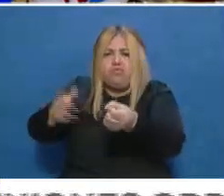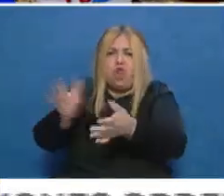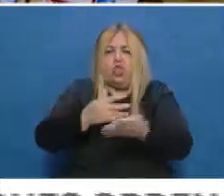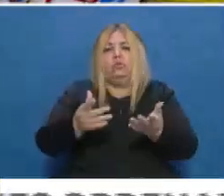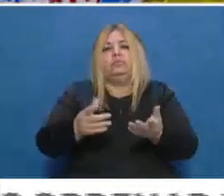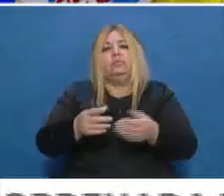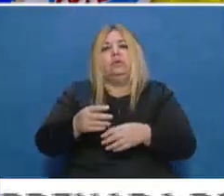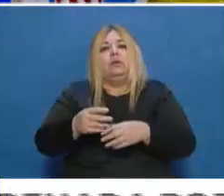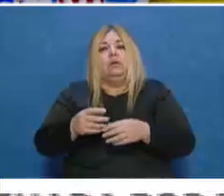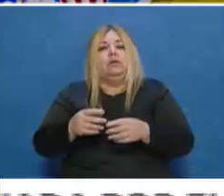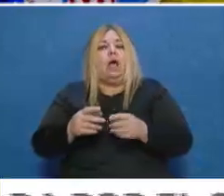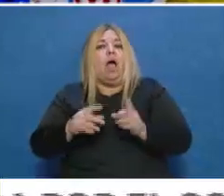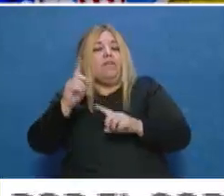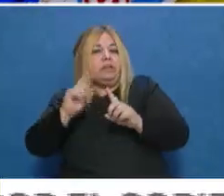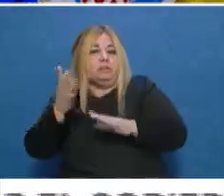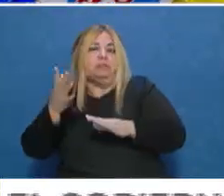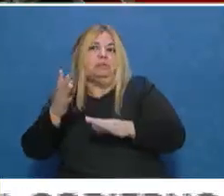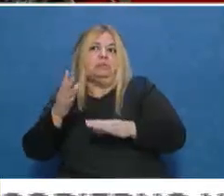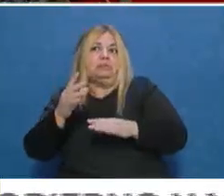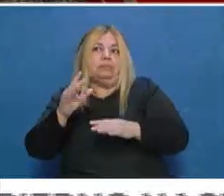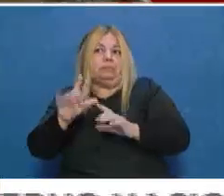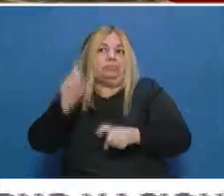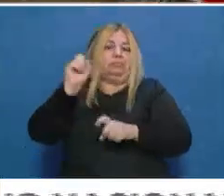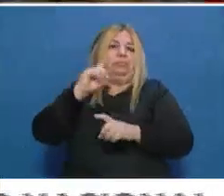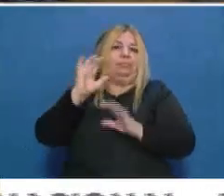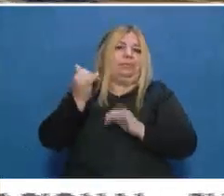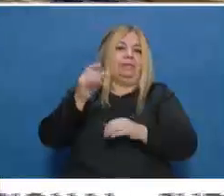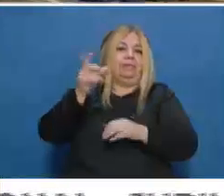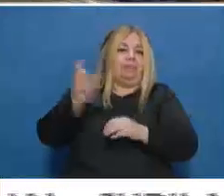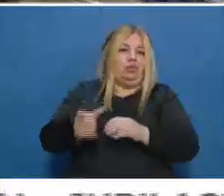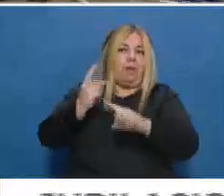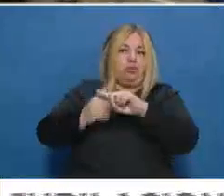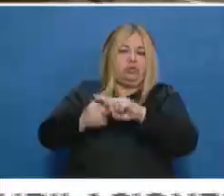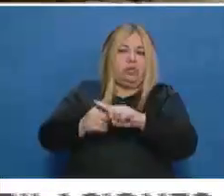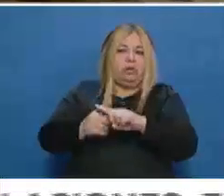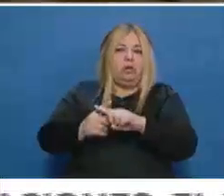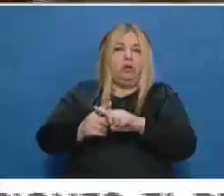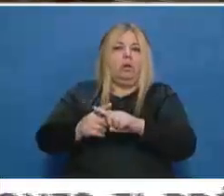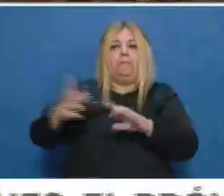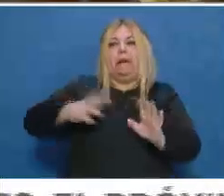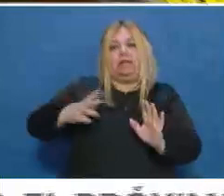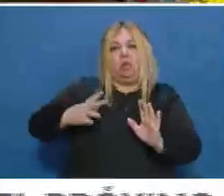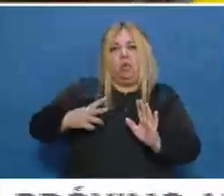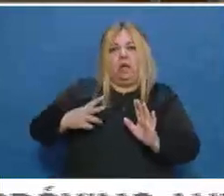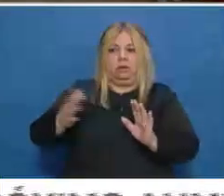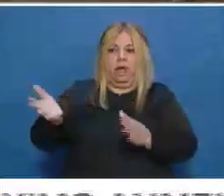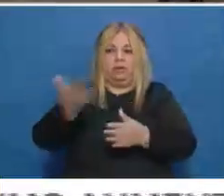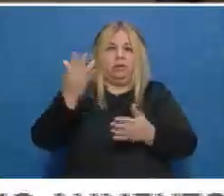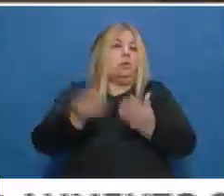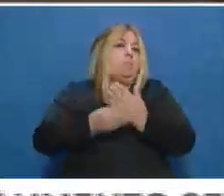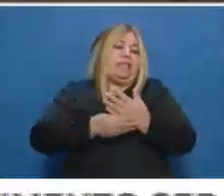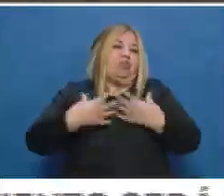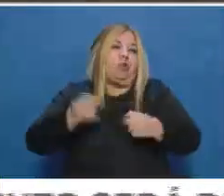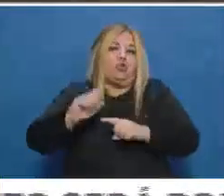han encargado de modo particular sus testeos, algo que el Ministerio de Salud no lo,